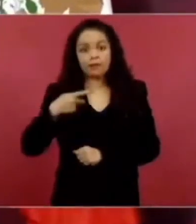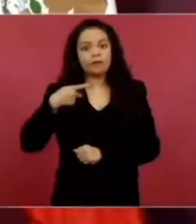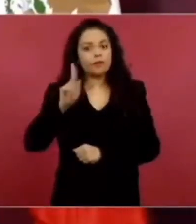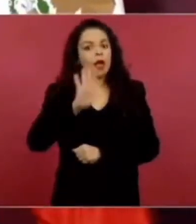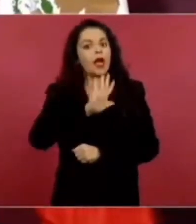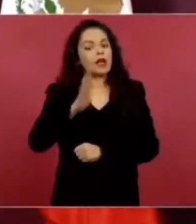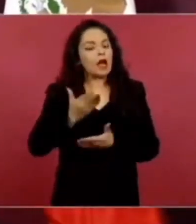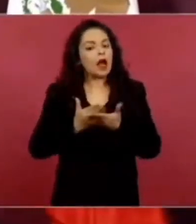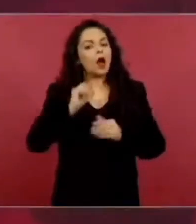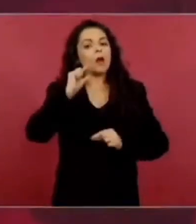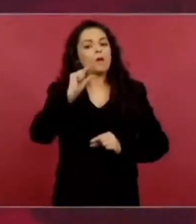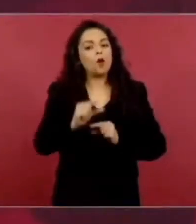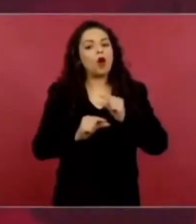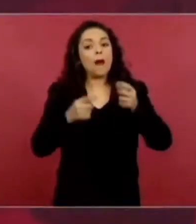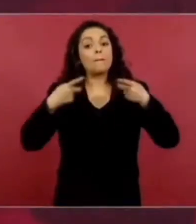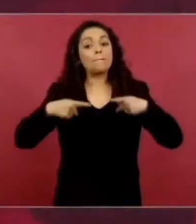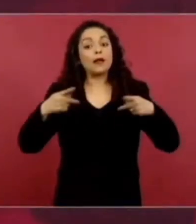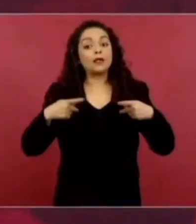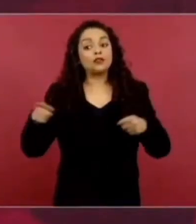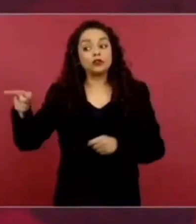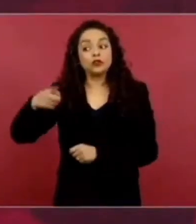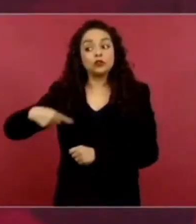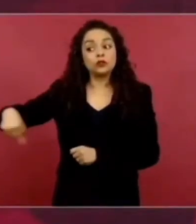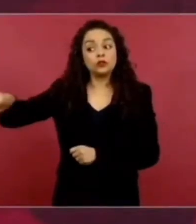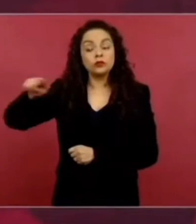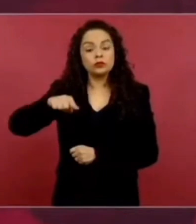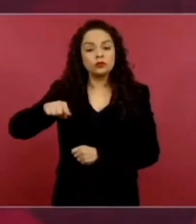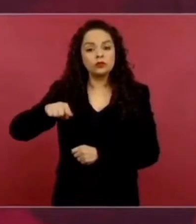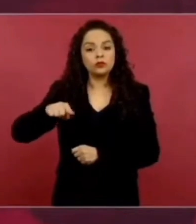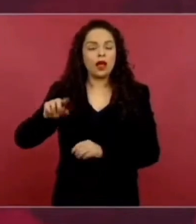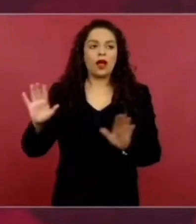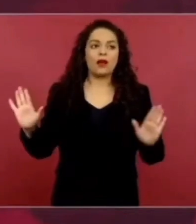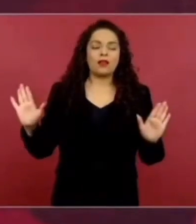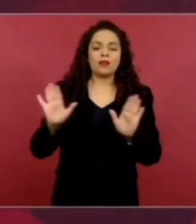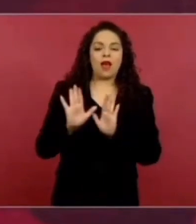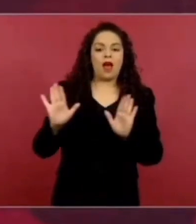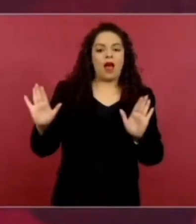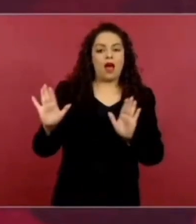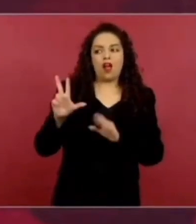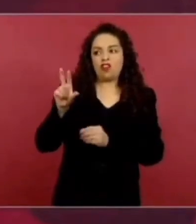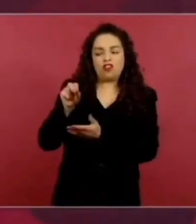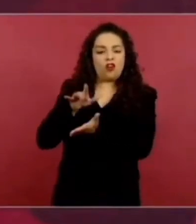mucho y ya no se presta y